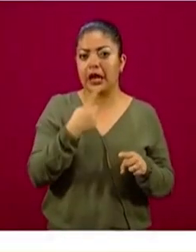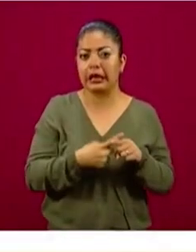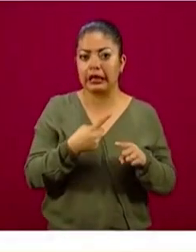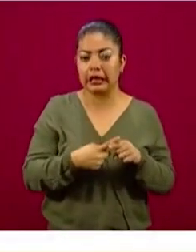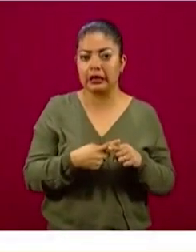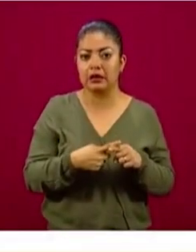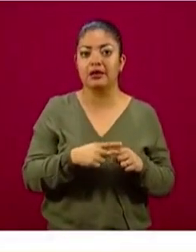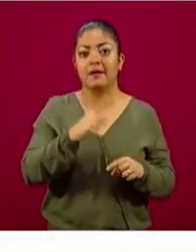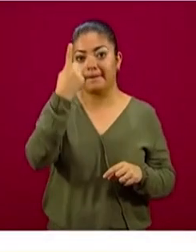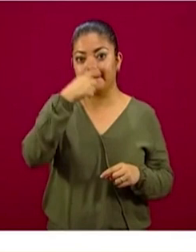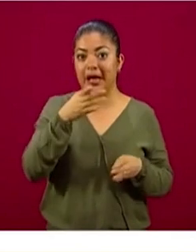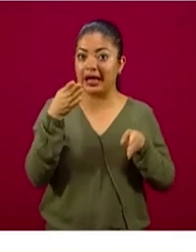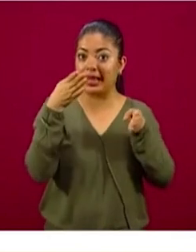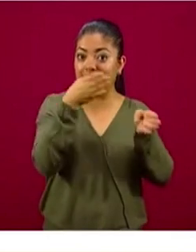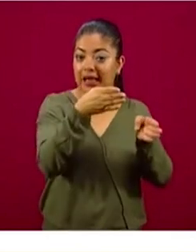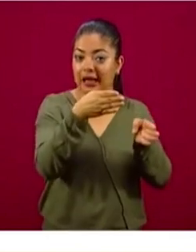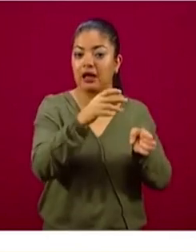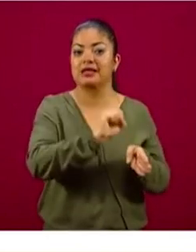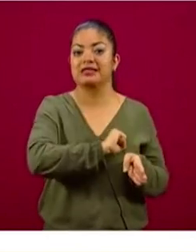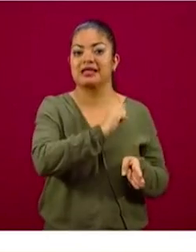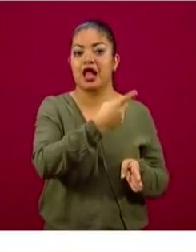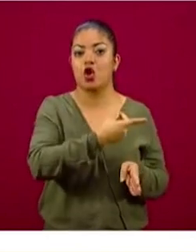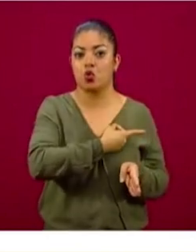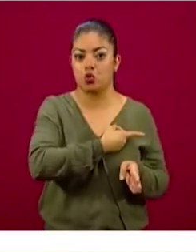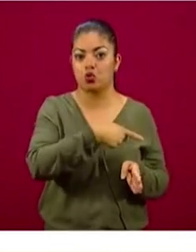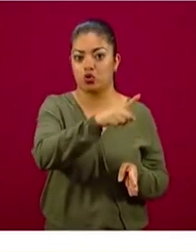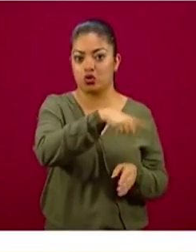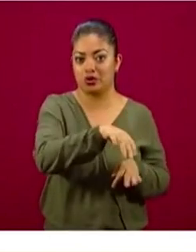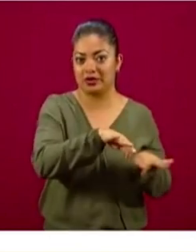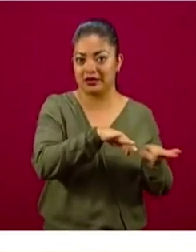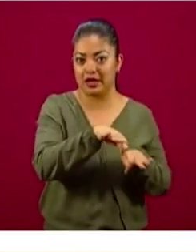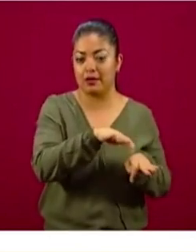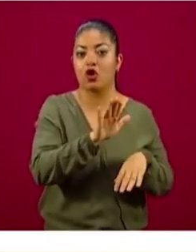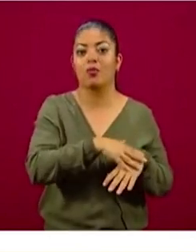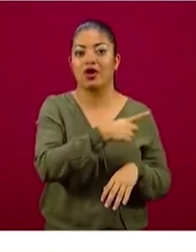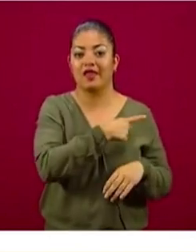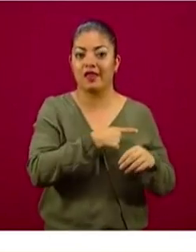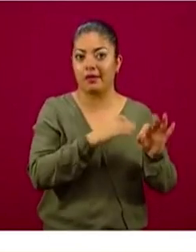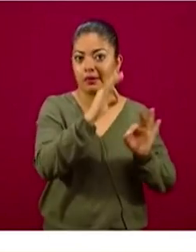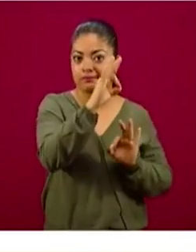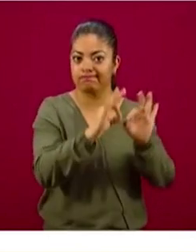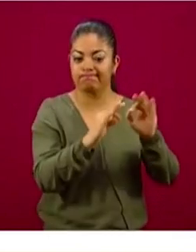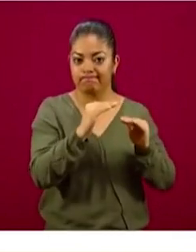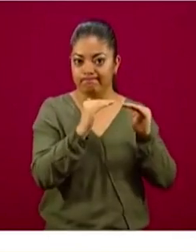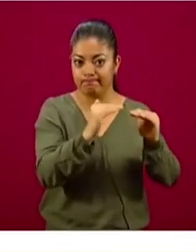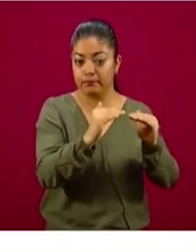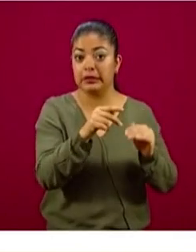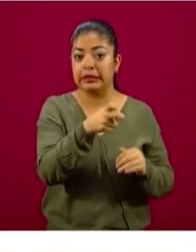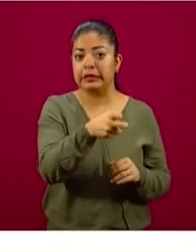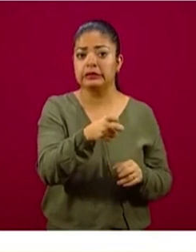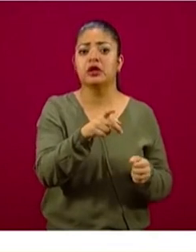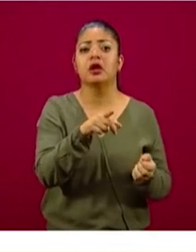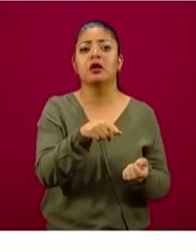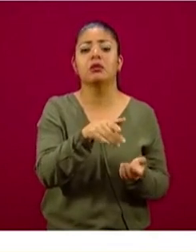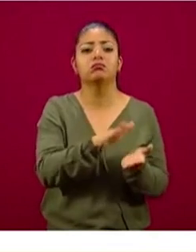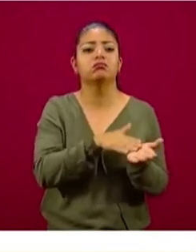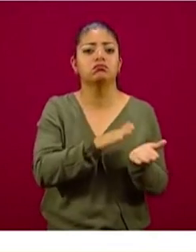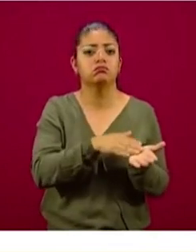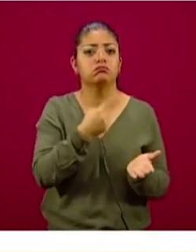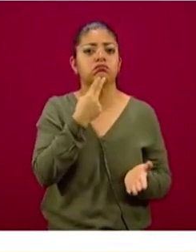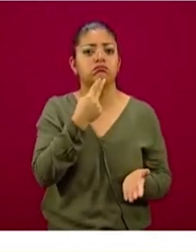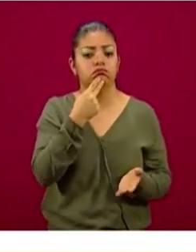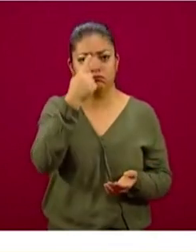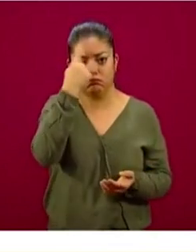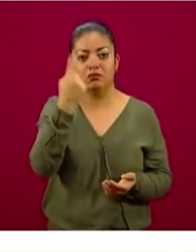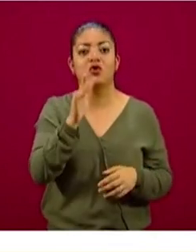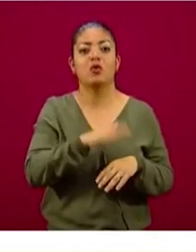personal de salud, porque tenemos que estandarizar procesos. Y el eje central de este documento es que, como